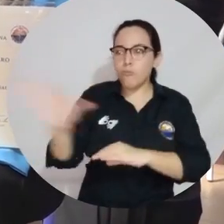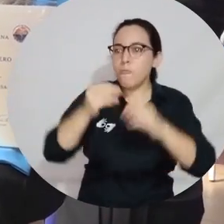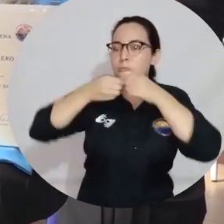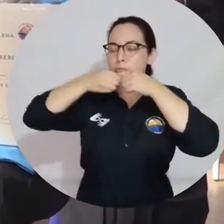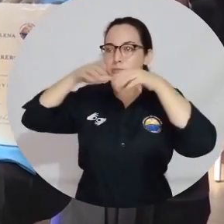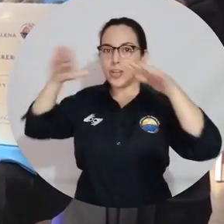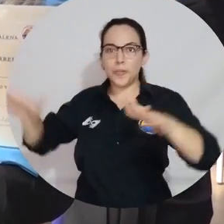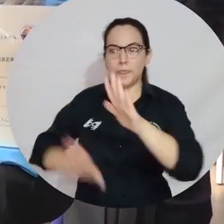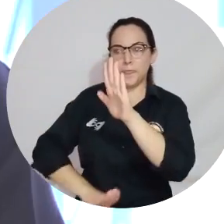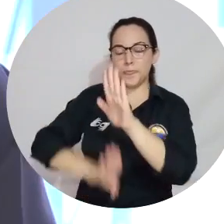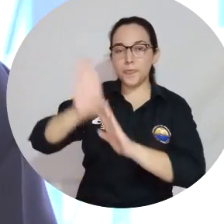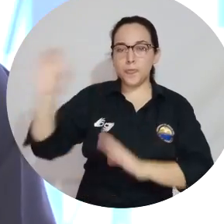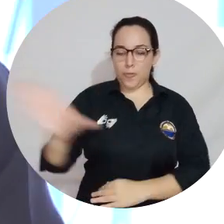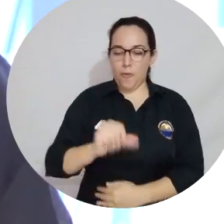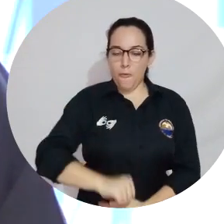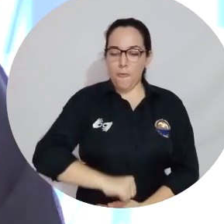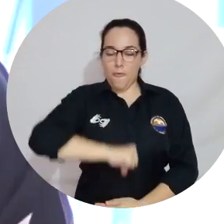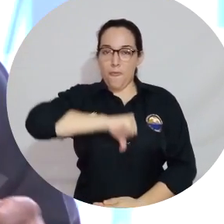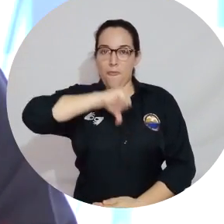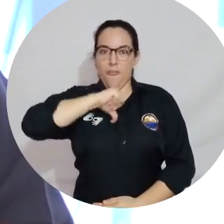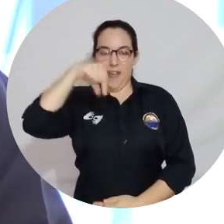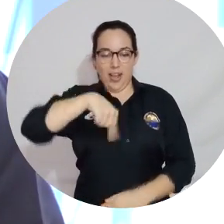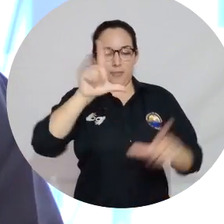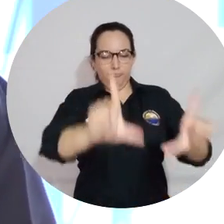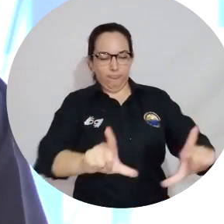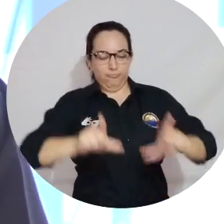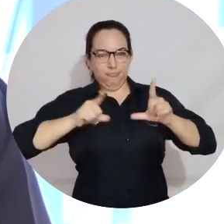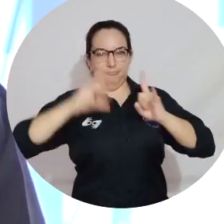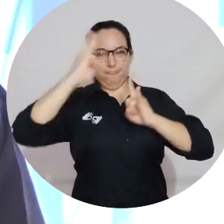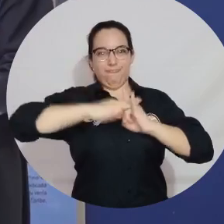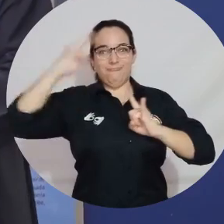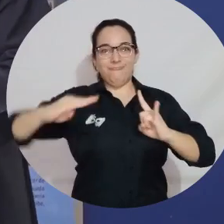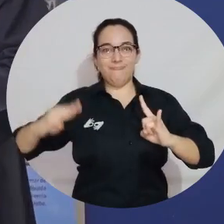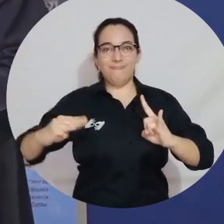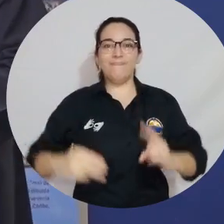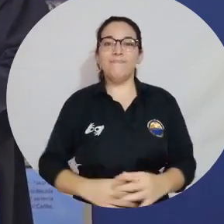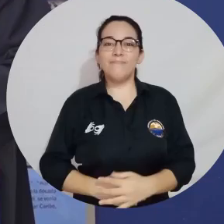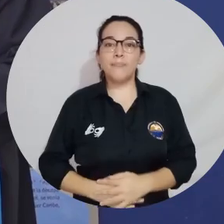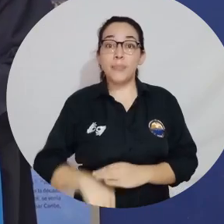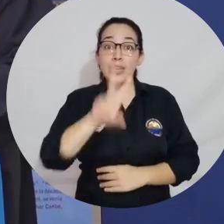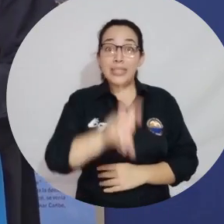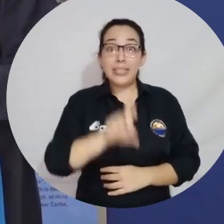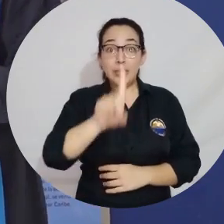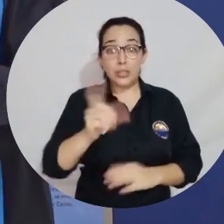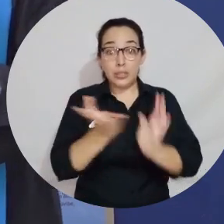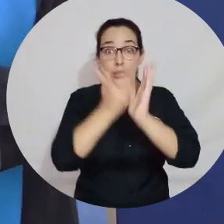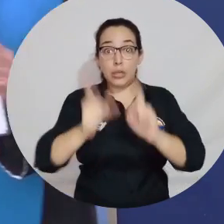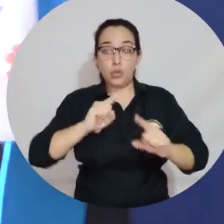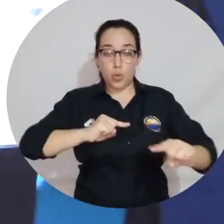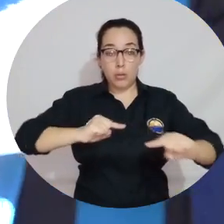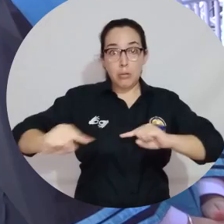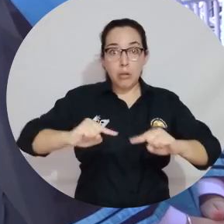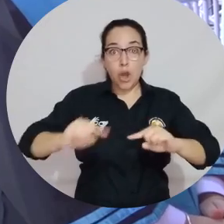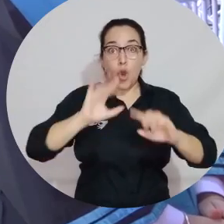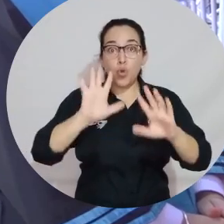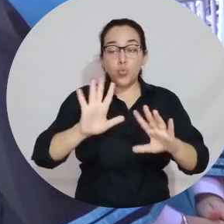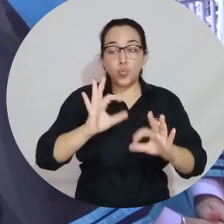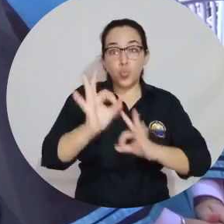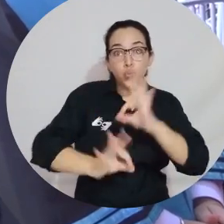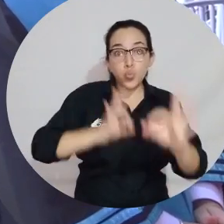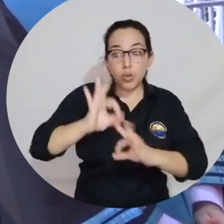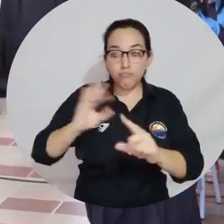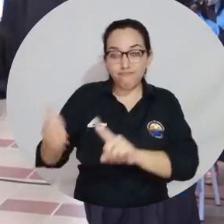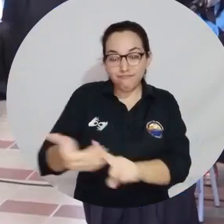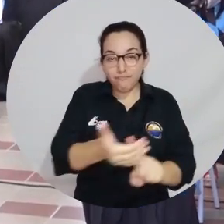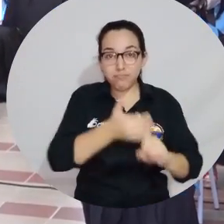para todos y sintámonos todos orgullosos de ser egresados de esta gran universidad. Fueron 71 estudiantes del Programa de Administración de la Seguridad